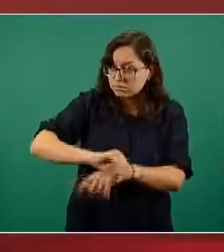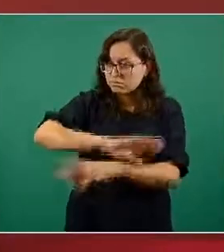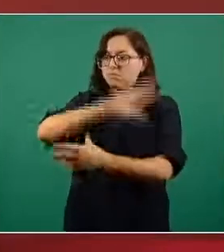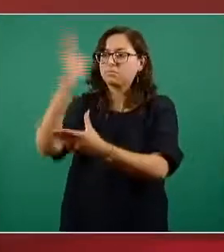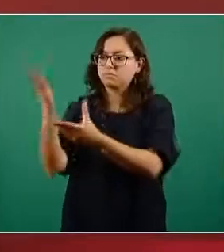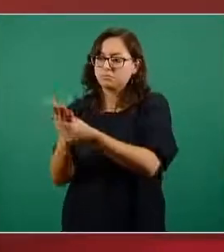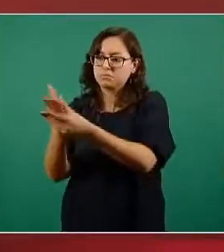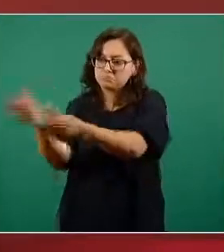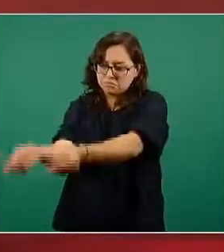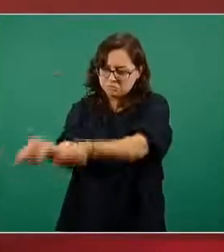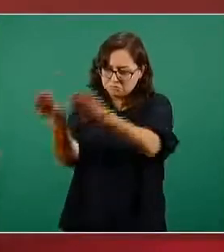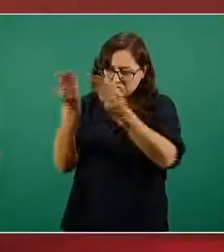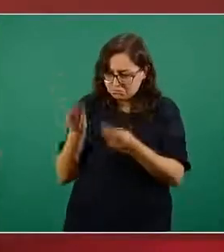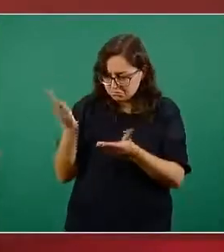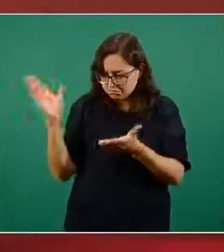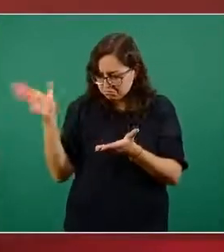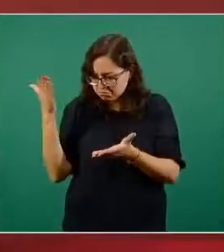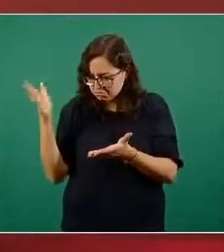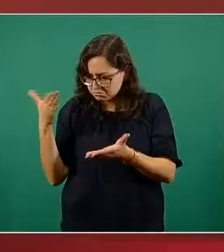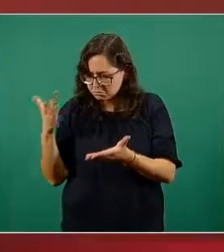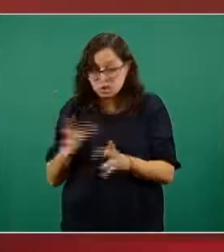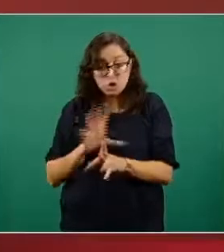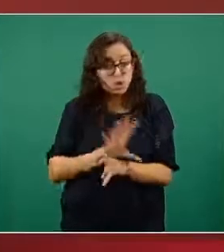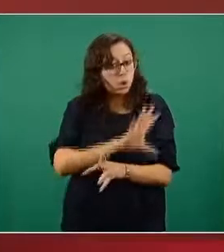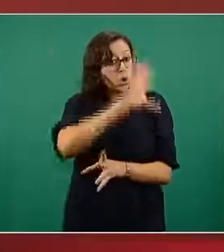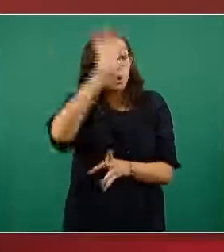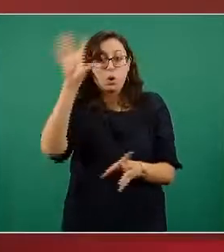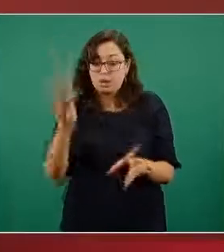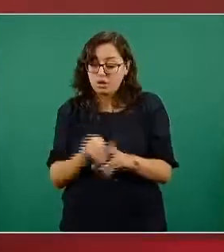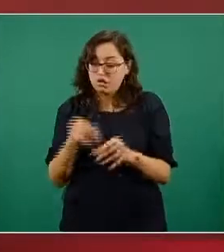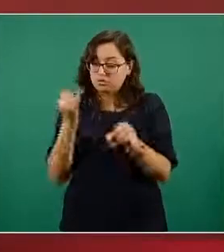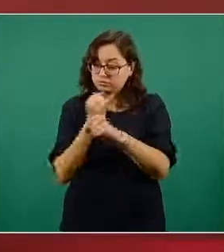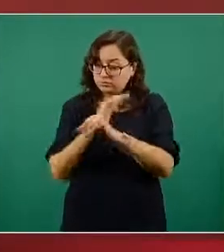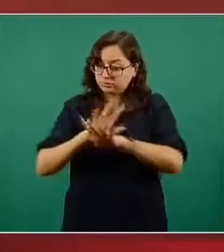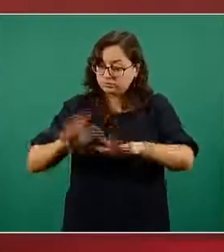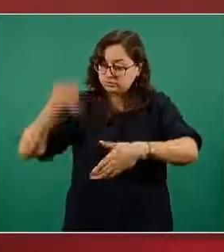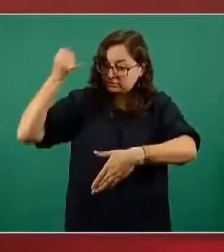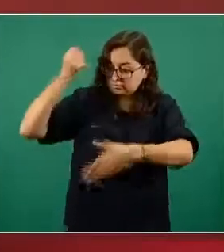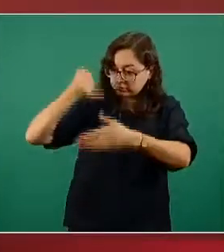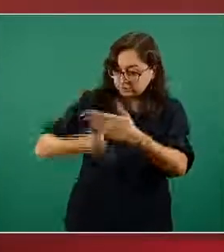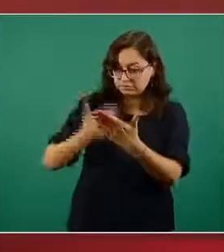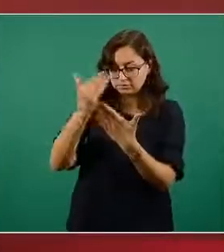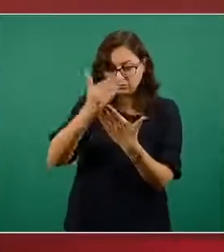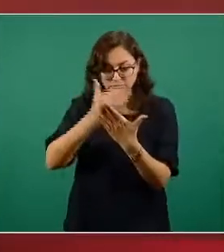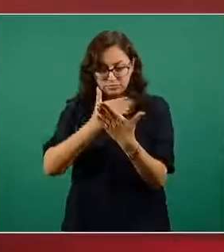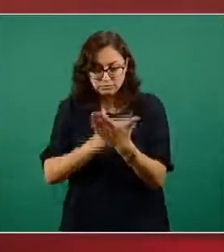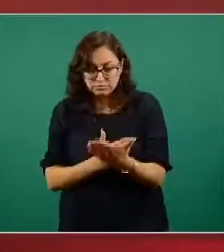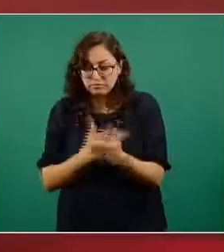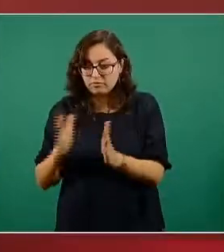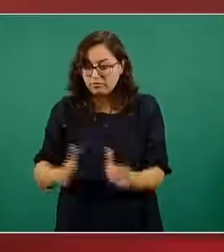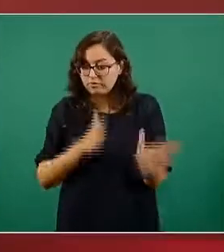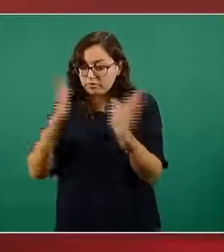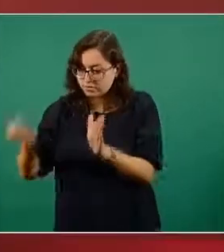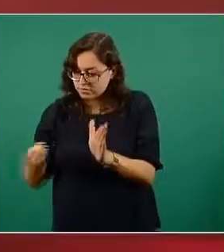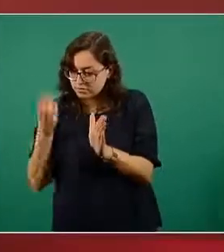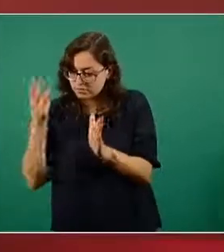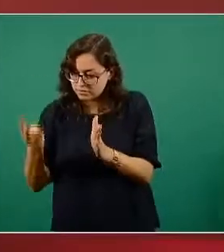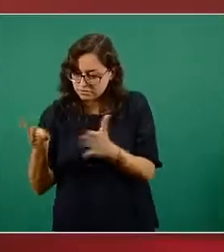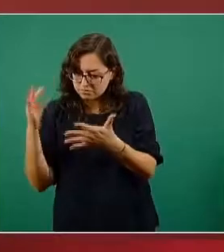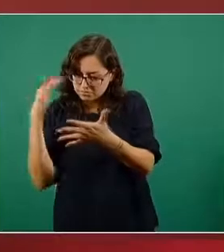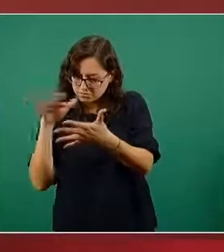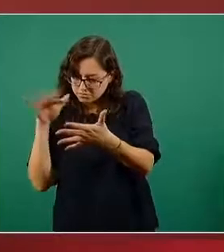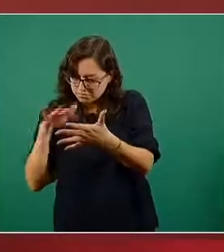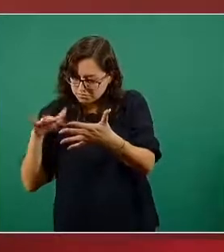nos muestra eso hay un documento completo con un informe detallado del ensayo clínico fase 3 de la vacuna rusa